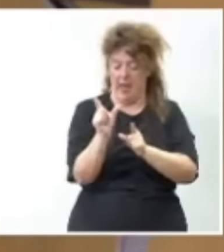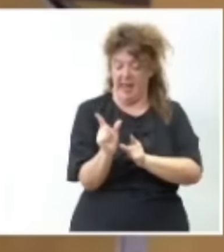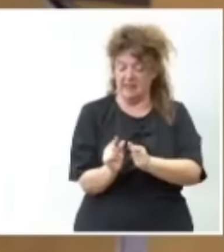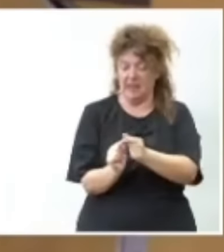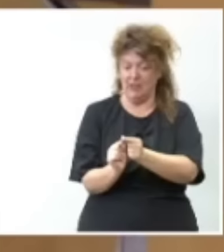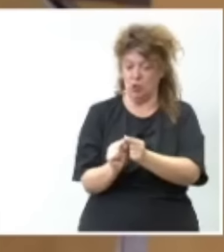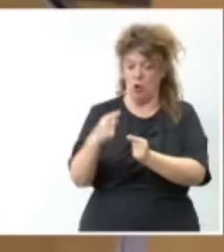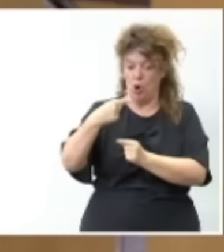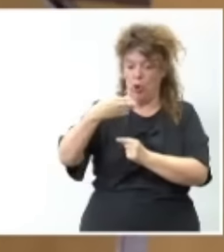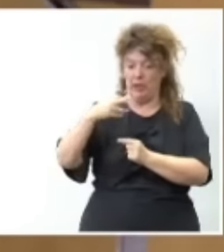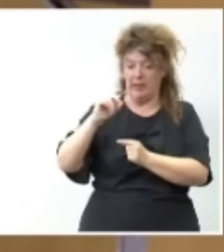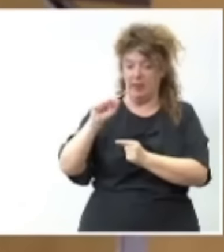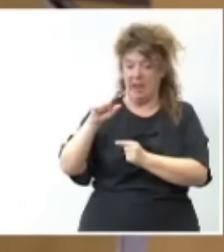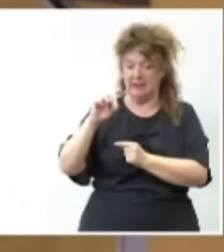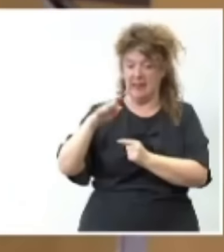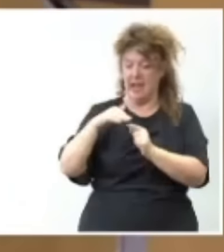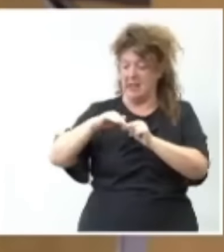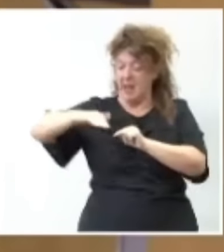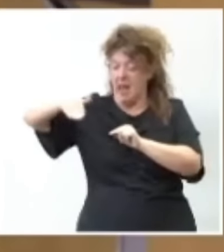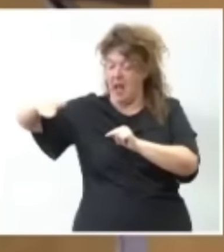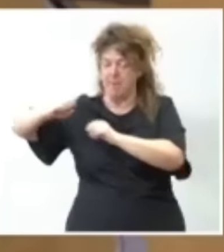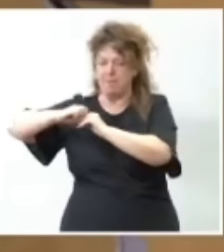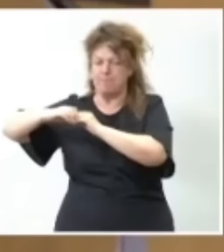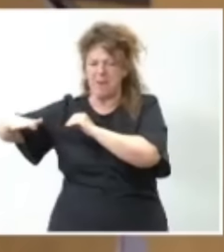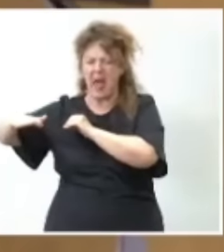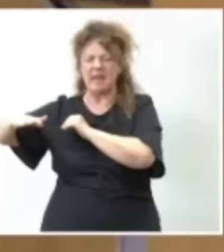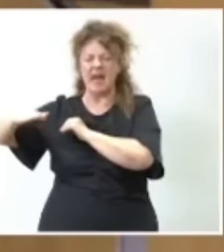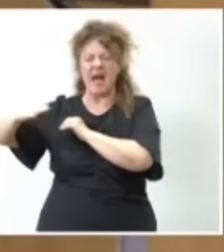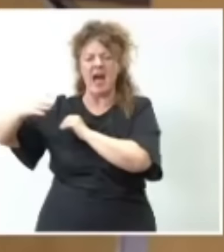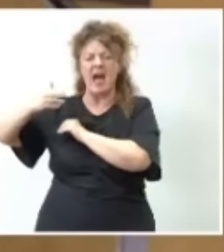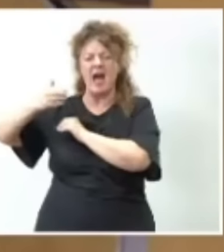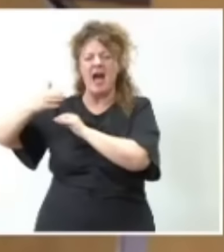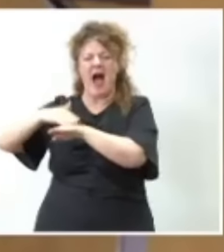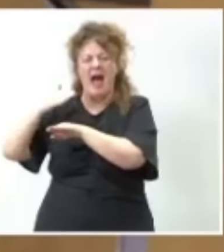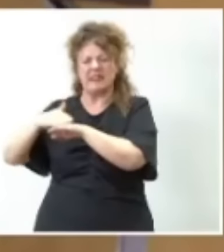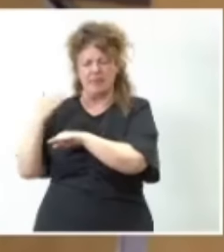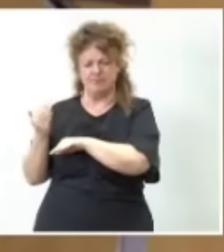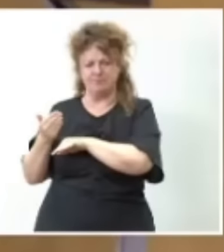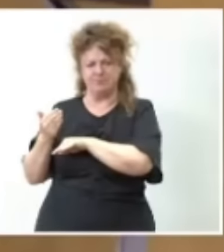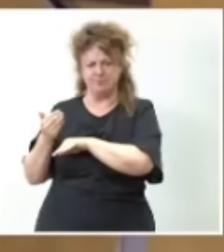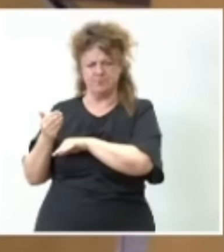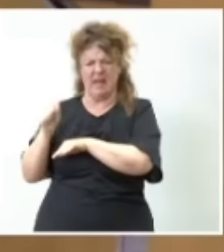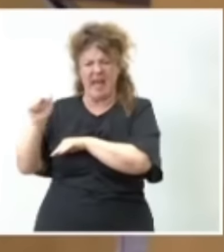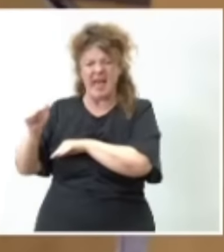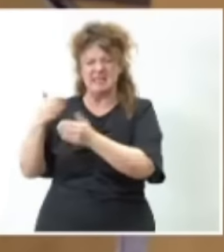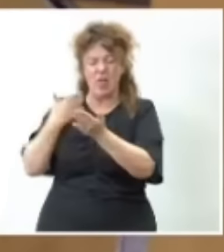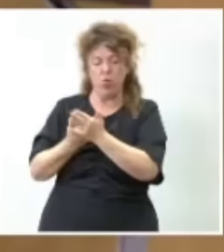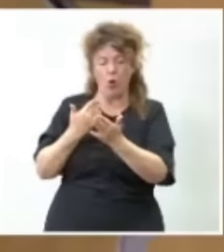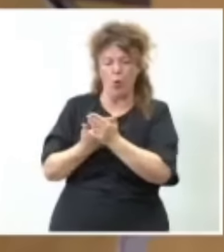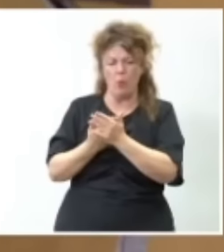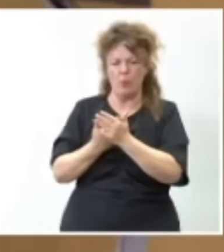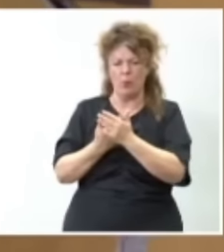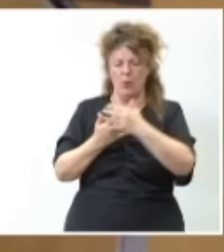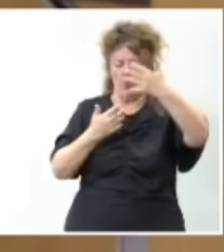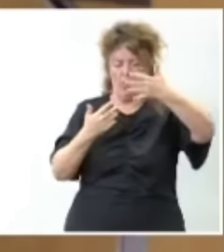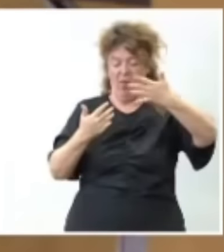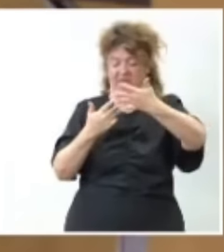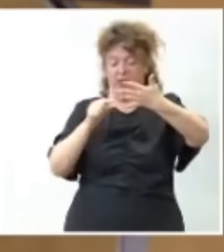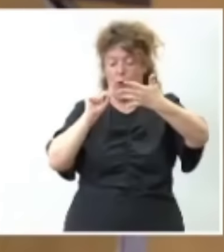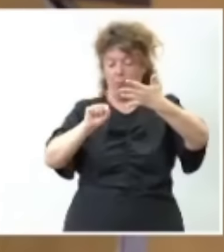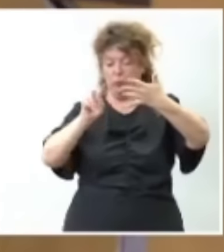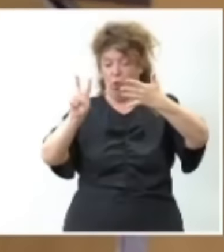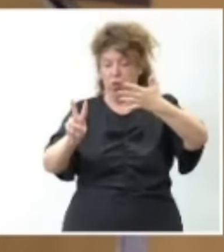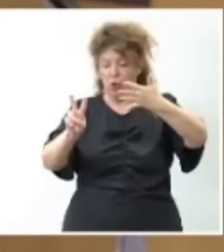hasta las playas del Cabo de Gata, pasando por Adra, como usted bien sabe o debería saber. En ese documento, en el apartado 5.2,